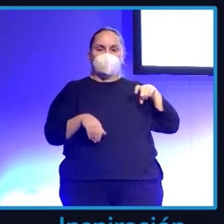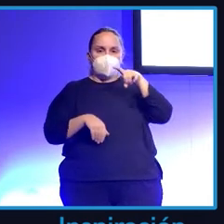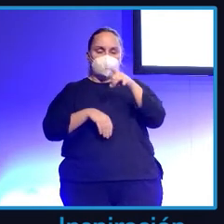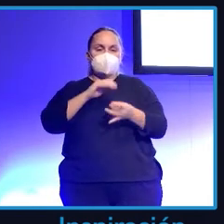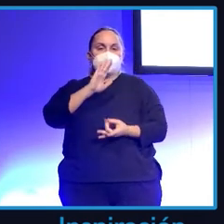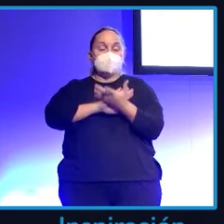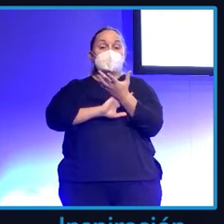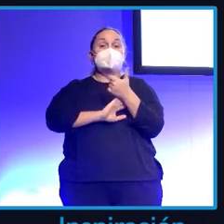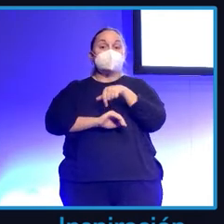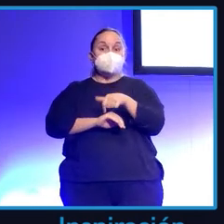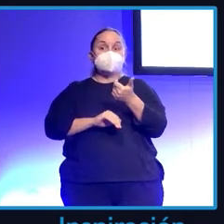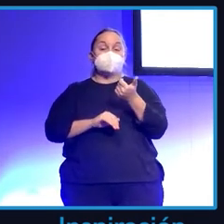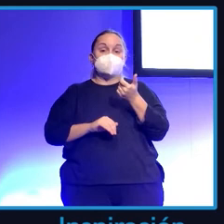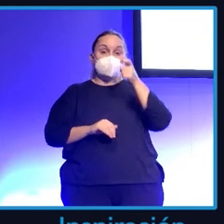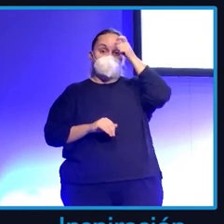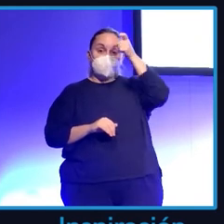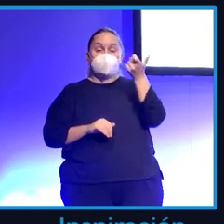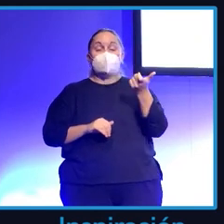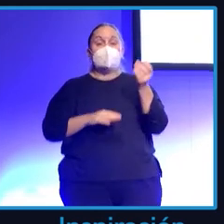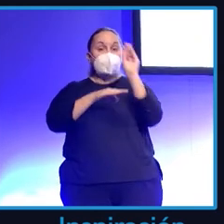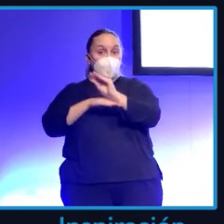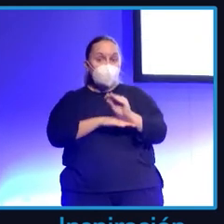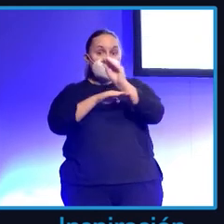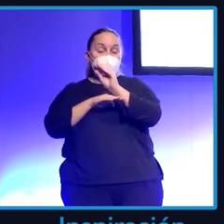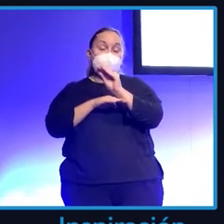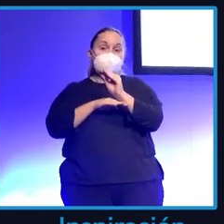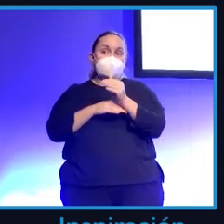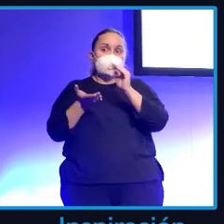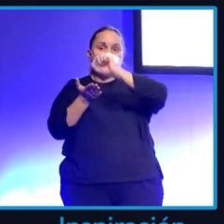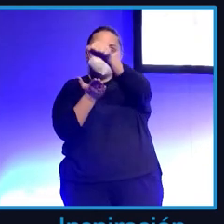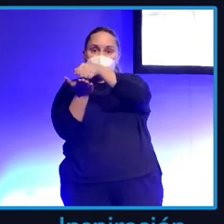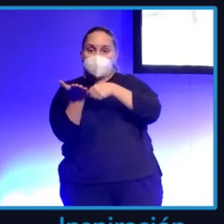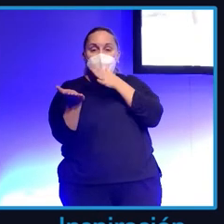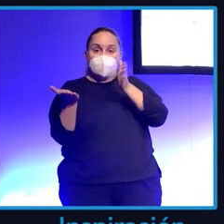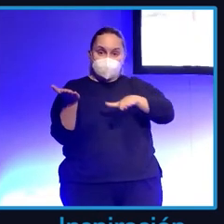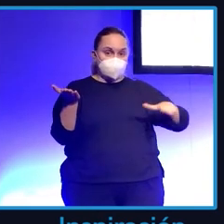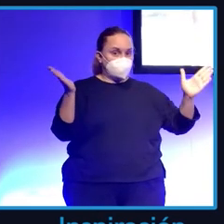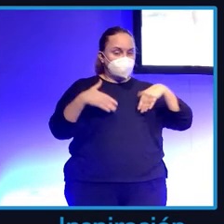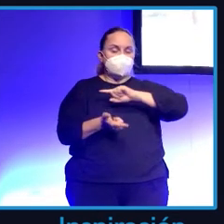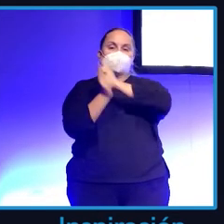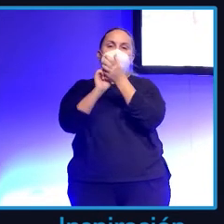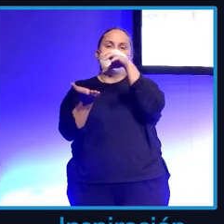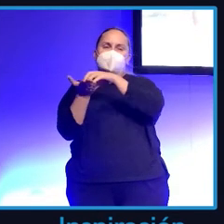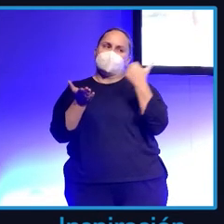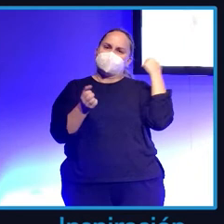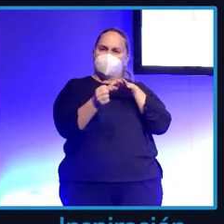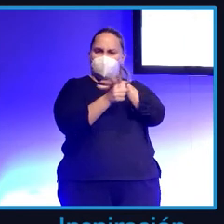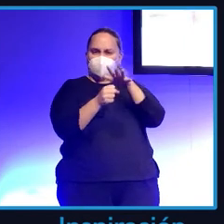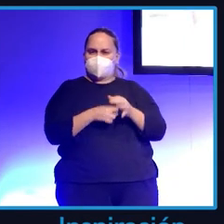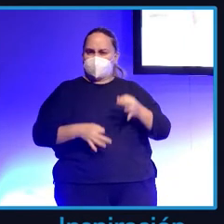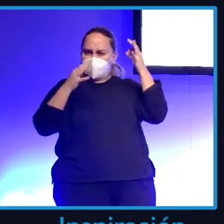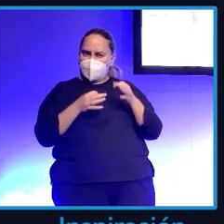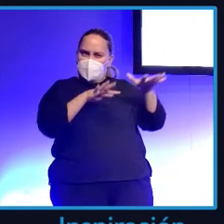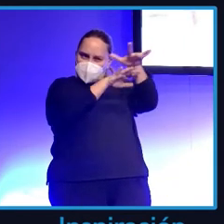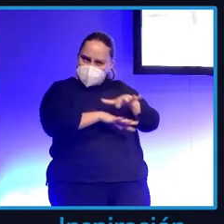guardería. Ya no hay niños en los pueblos. entonces también liaron a la alcaldesa. Este grupo de... Estas sí que son influencers de verdad. Liaron a la alcaldesa para que les dejara el